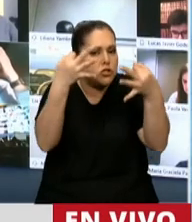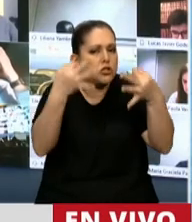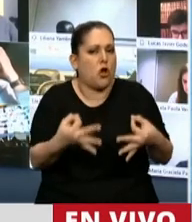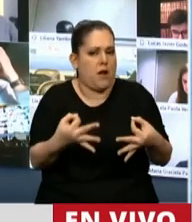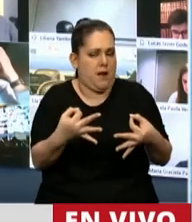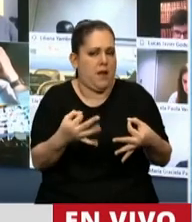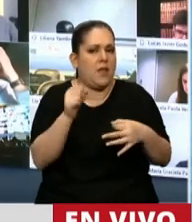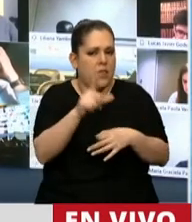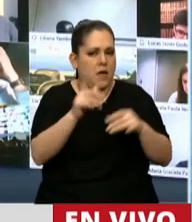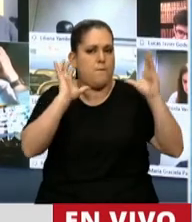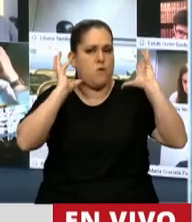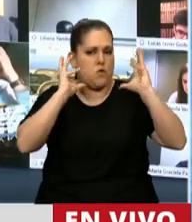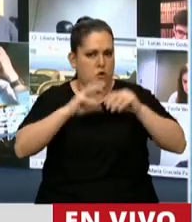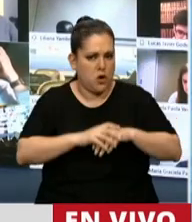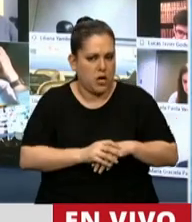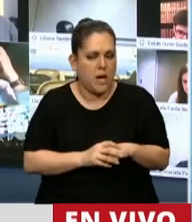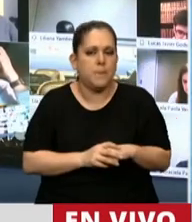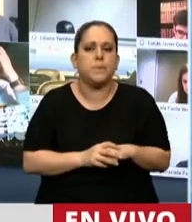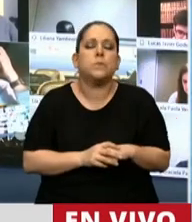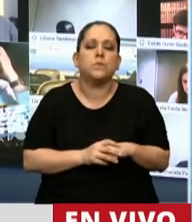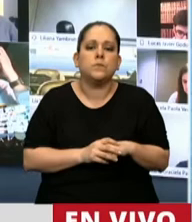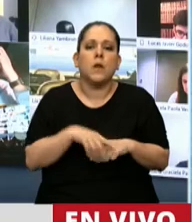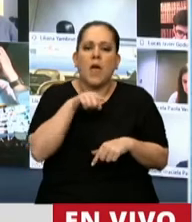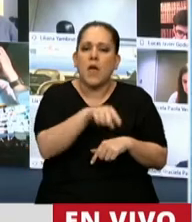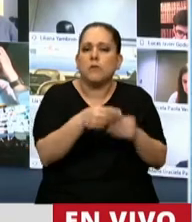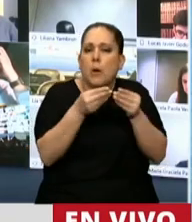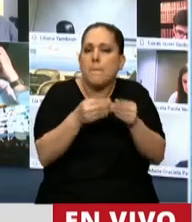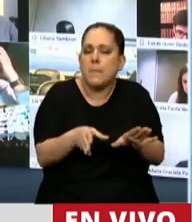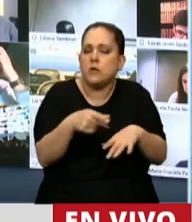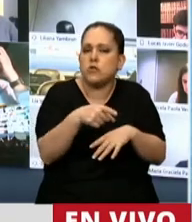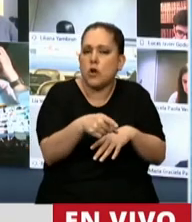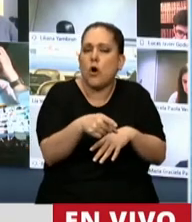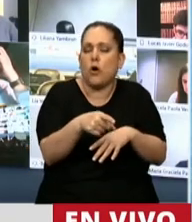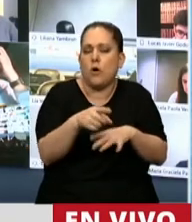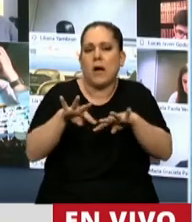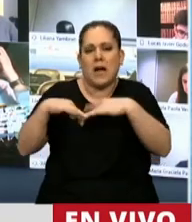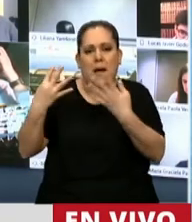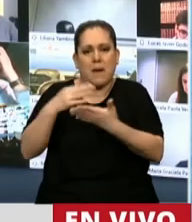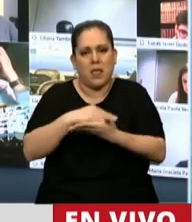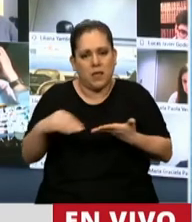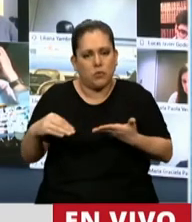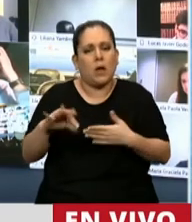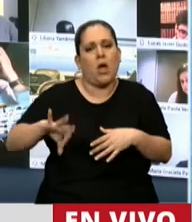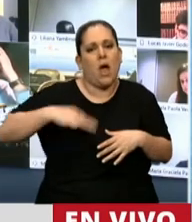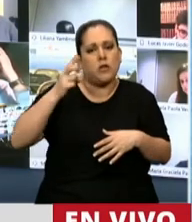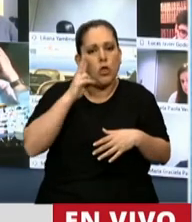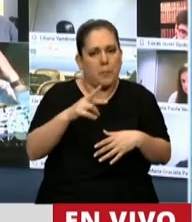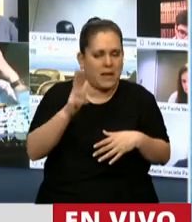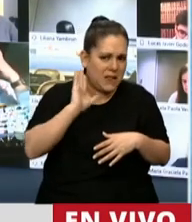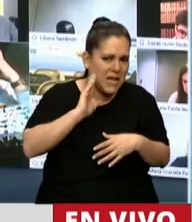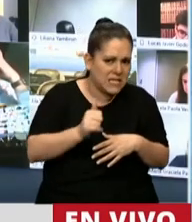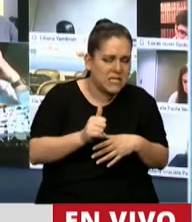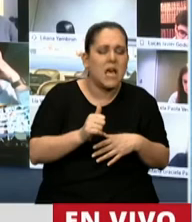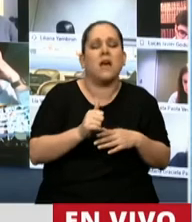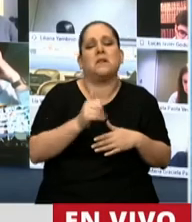el ejercicio profesional de la fonaudiología. Esto comenzó en la Cámara de Diputados en el 2016, luego